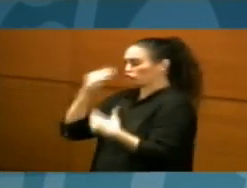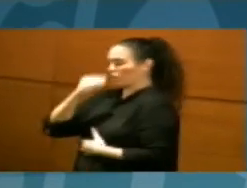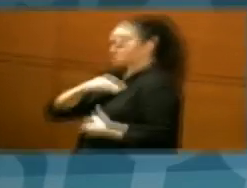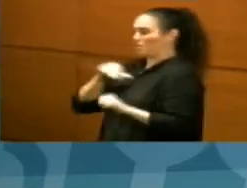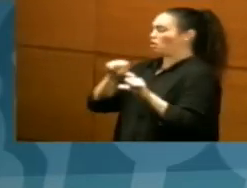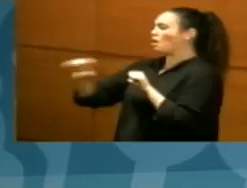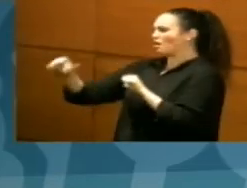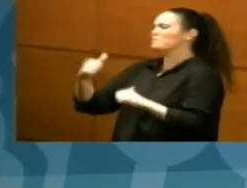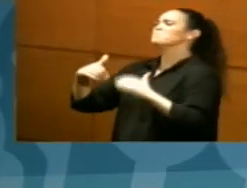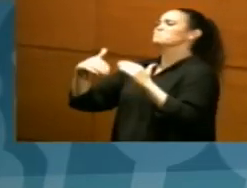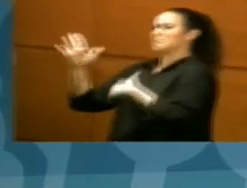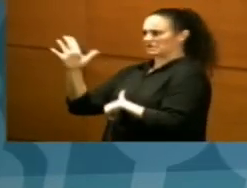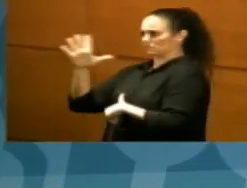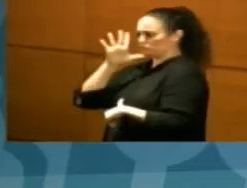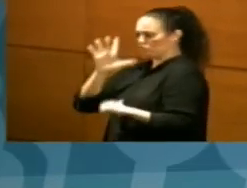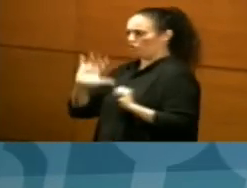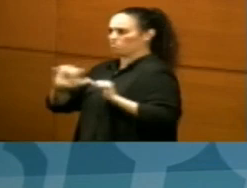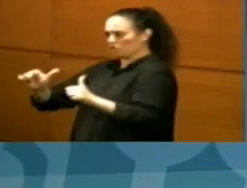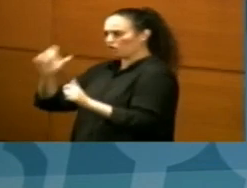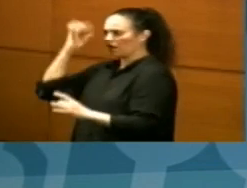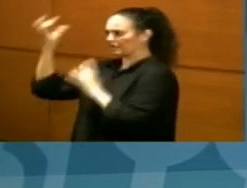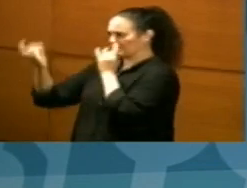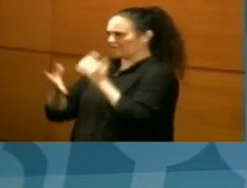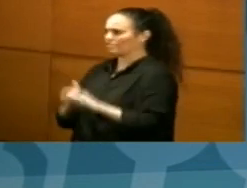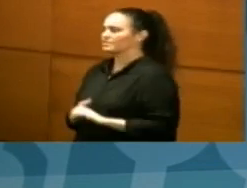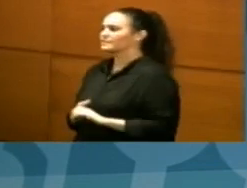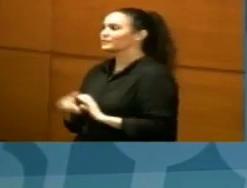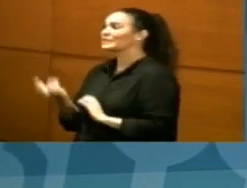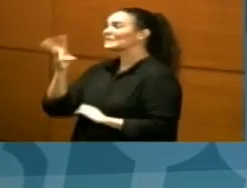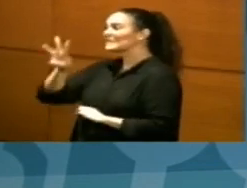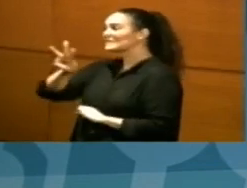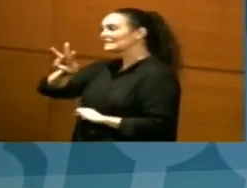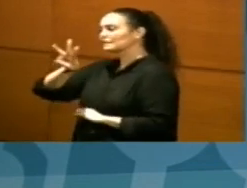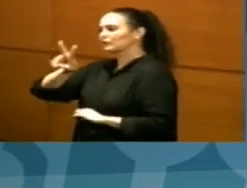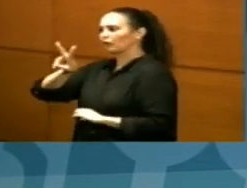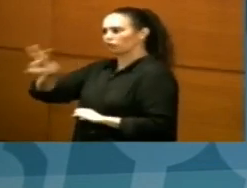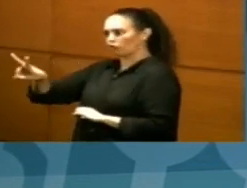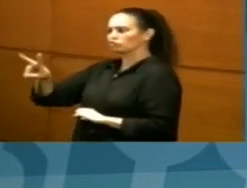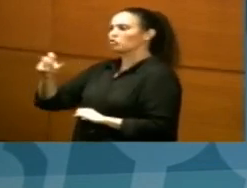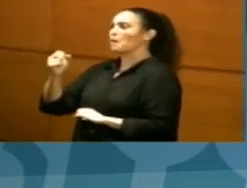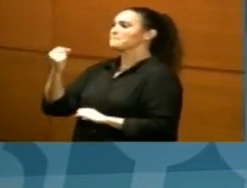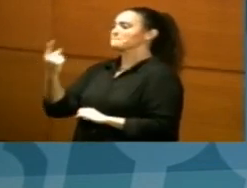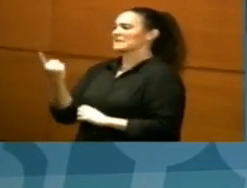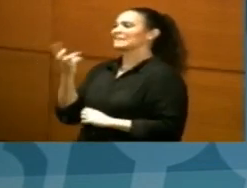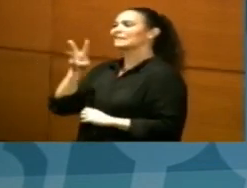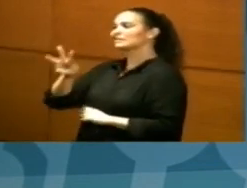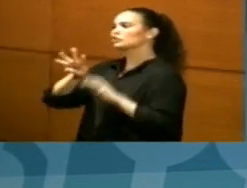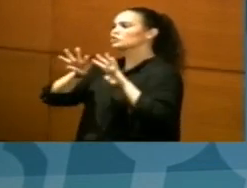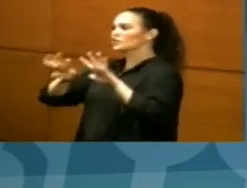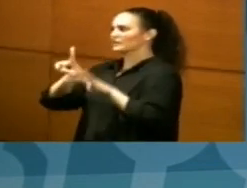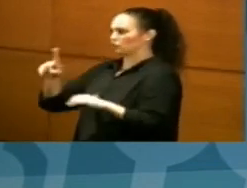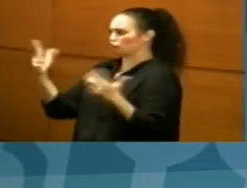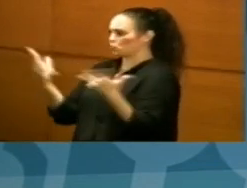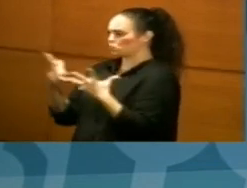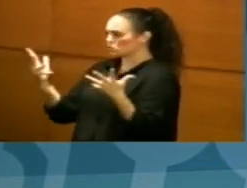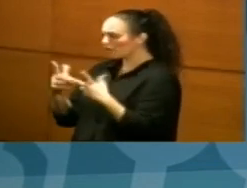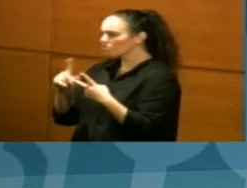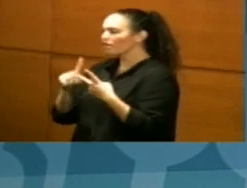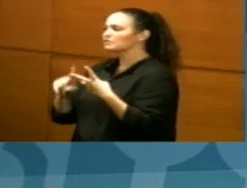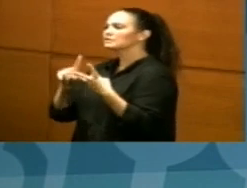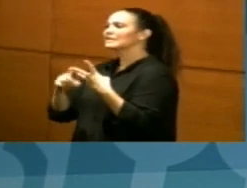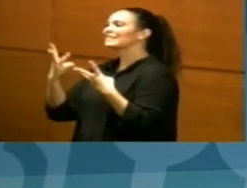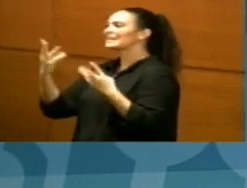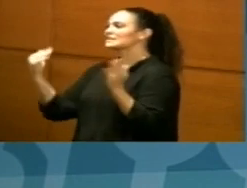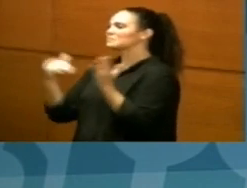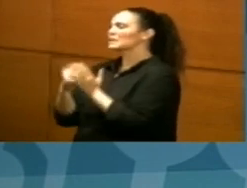programada. De ellas, 362 pacientes ingresados, 1.391 pacientes de urgencias y 3